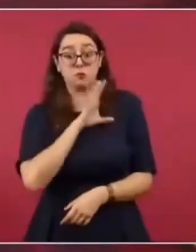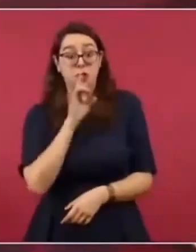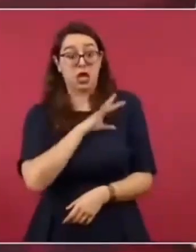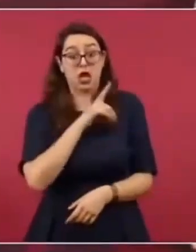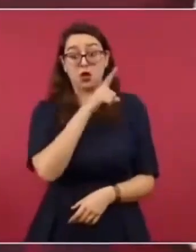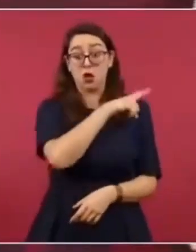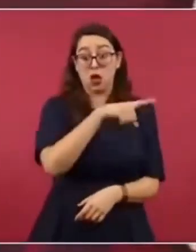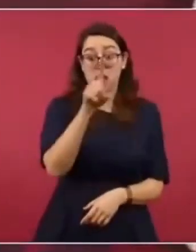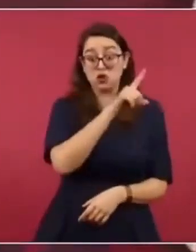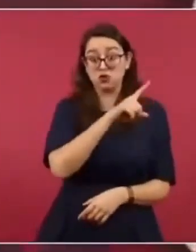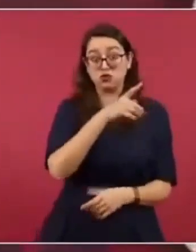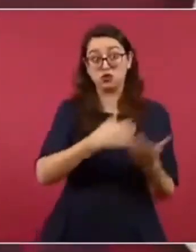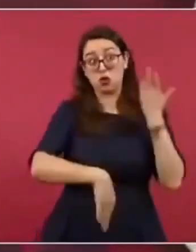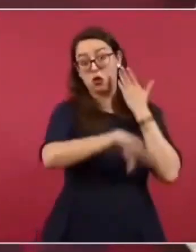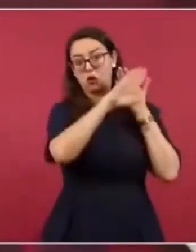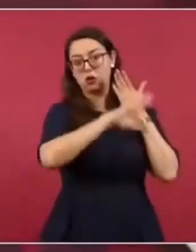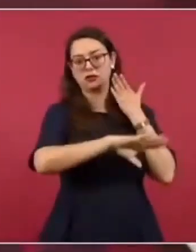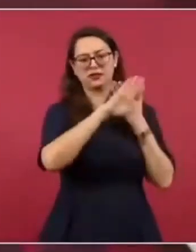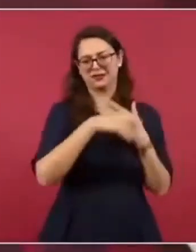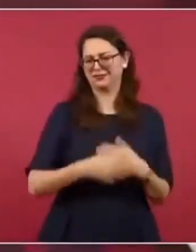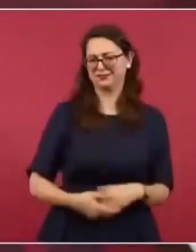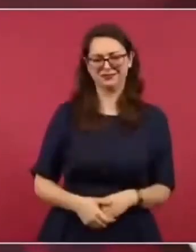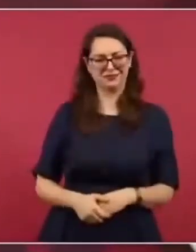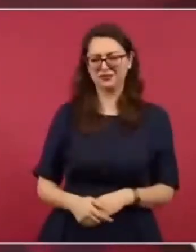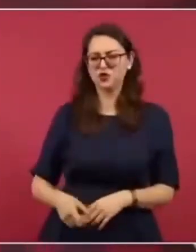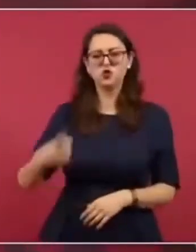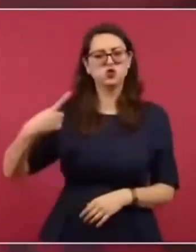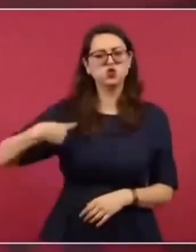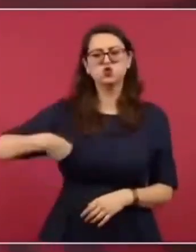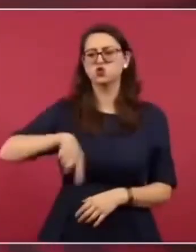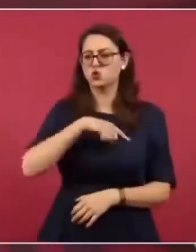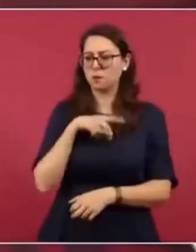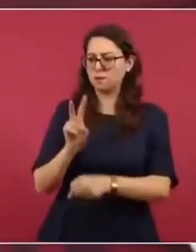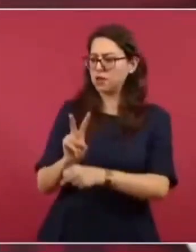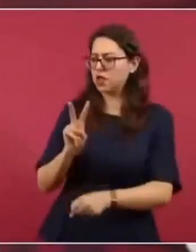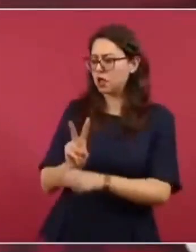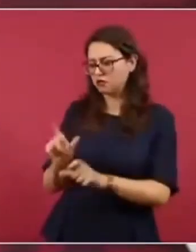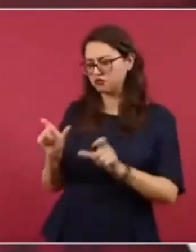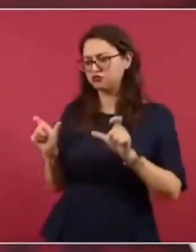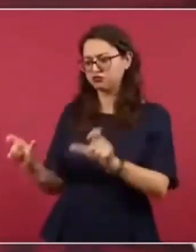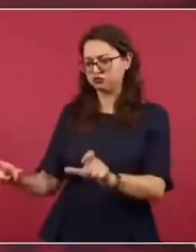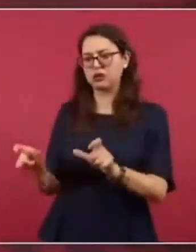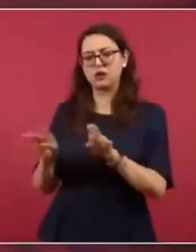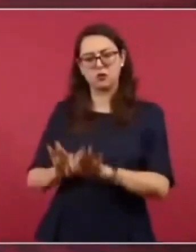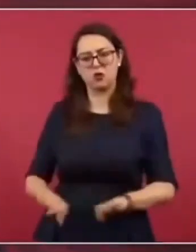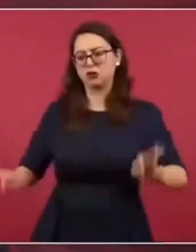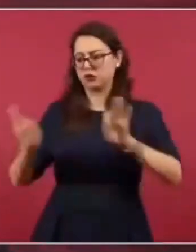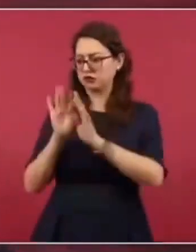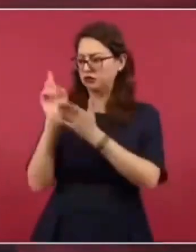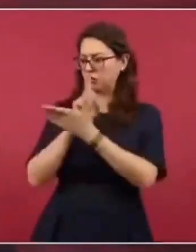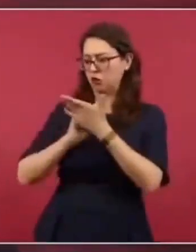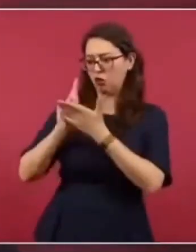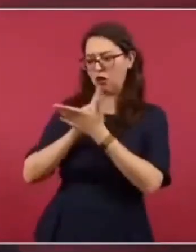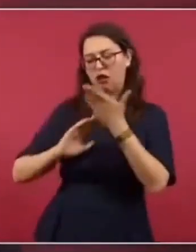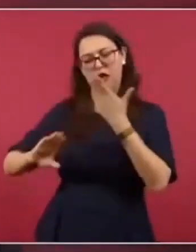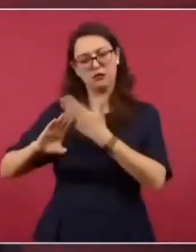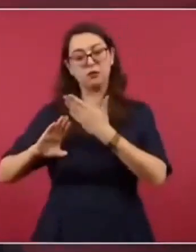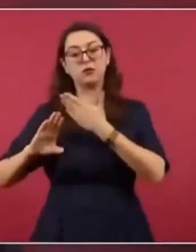sino lo hacemos por convicciones humanitarias,